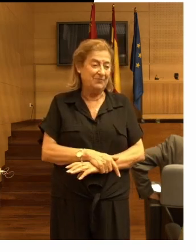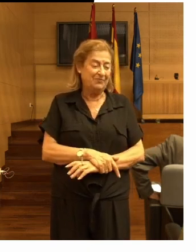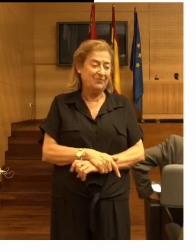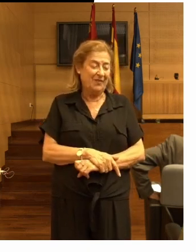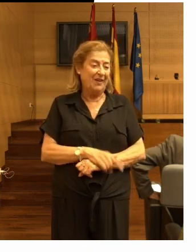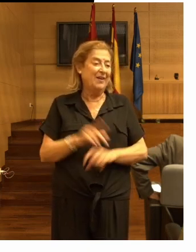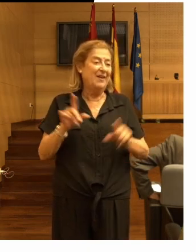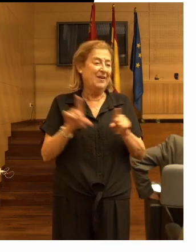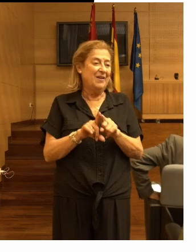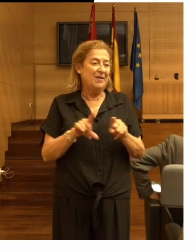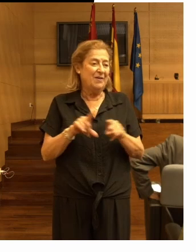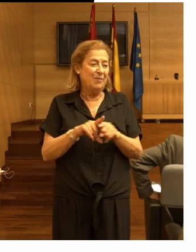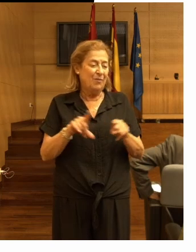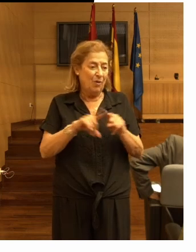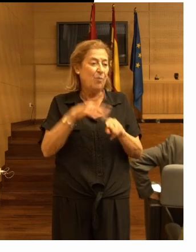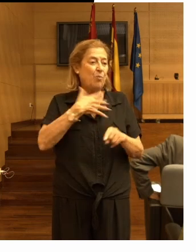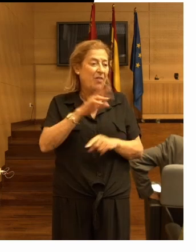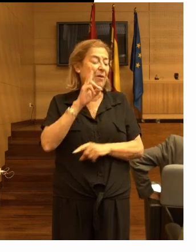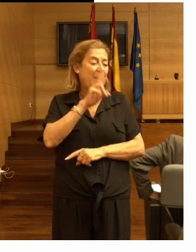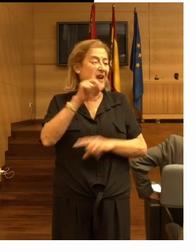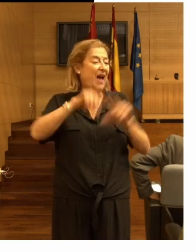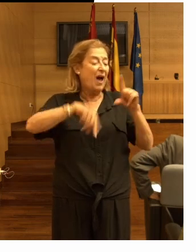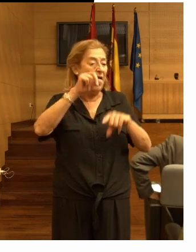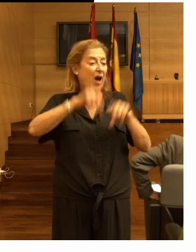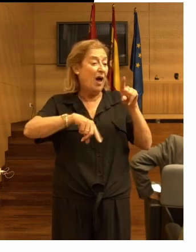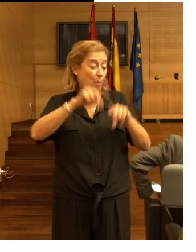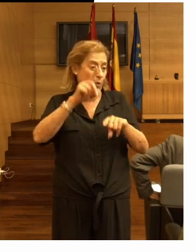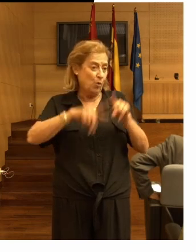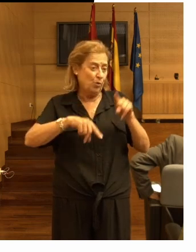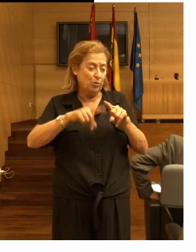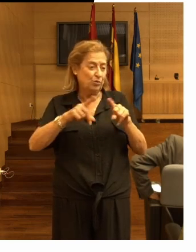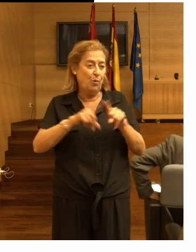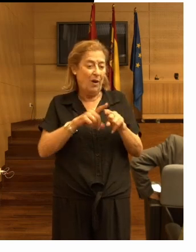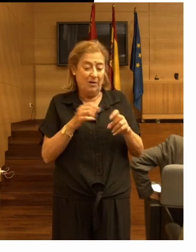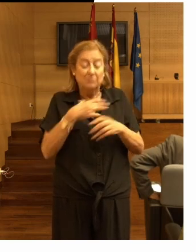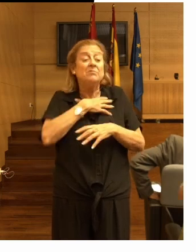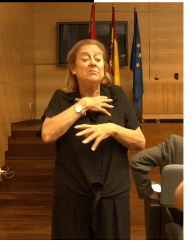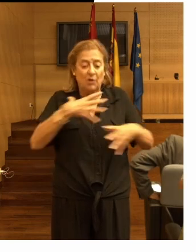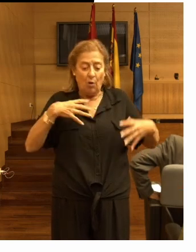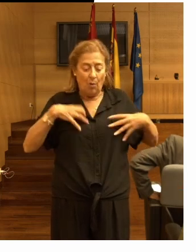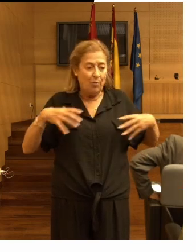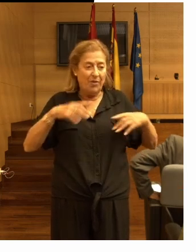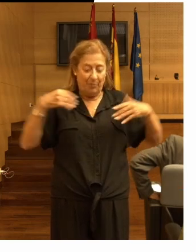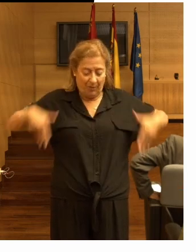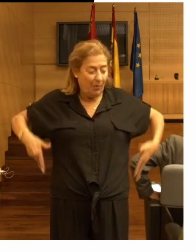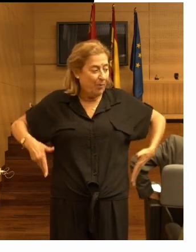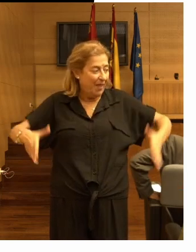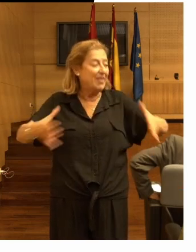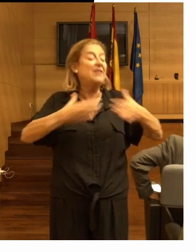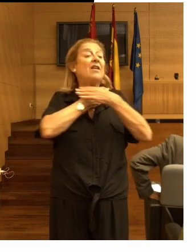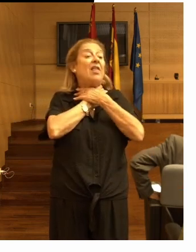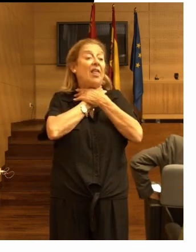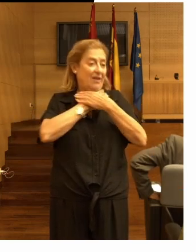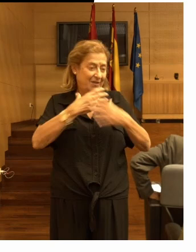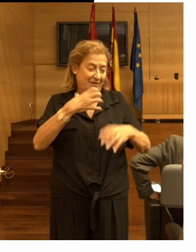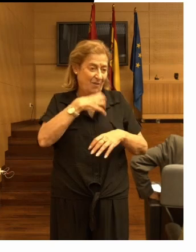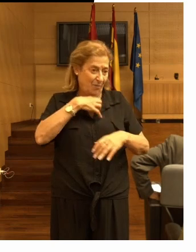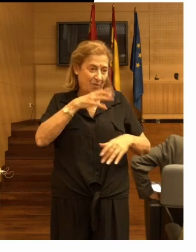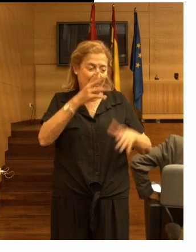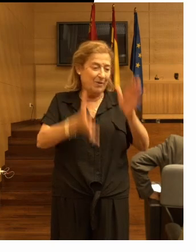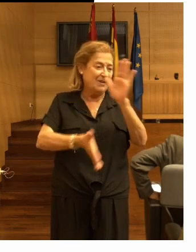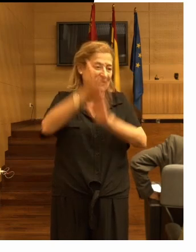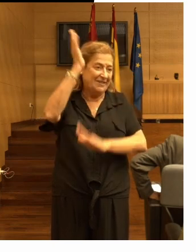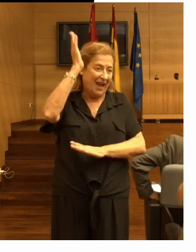como podéis ver algunos de ellos estaban atrapados por los barandales o salían por